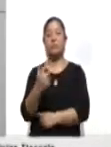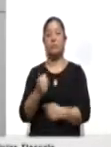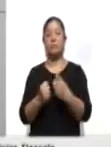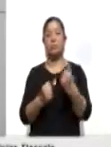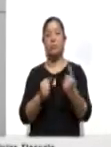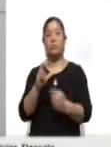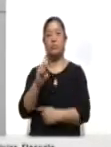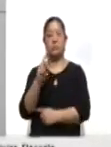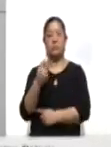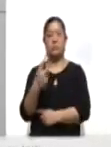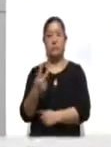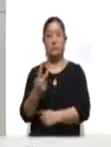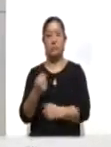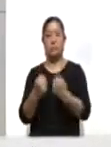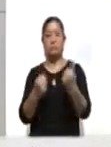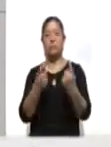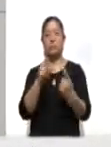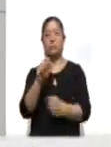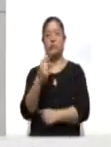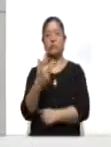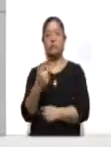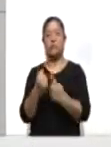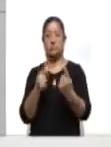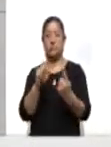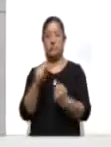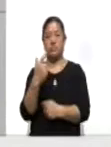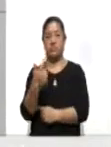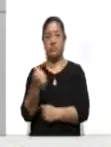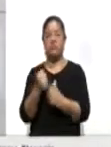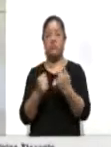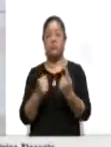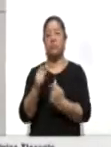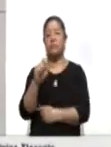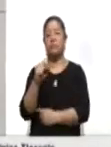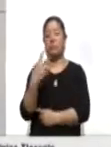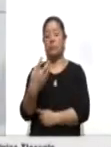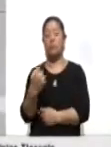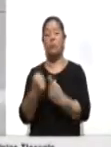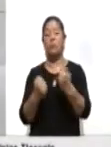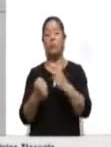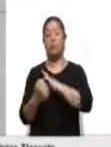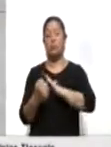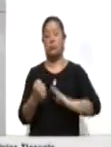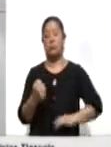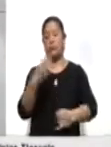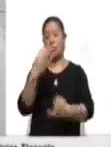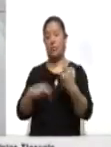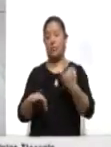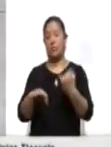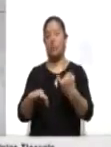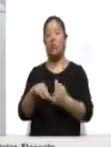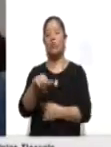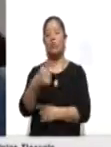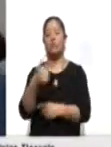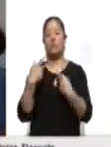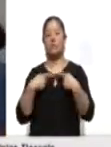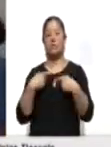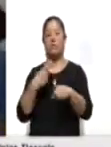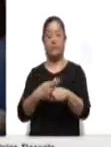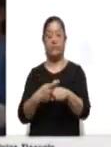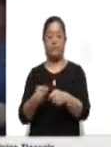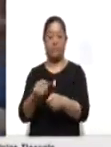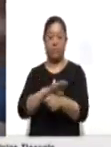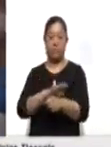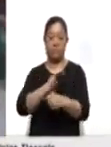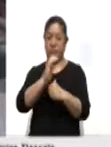Quiletla 32, Lázaro Cárdenas 28, Tecopilco 27, Benito Juárez 24 y Emiliano Zapata 11. Con